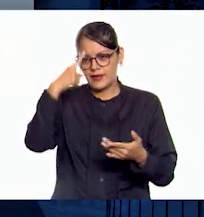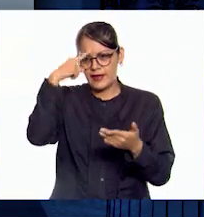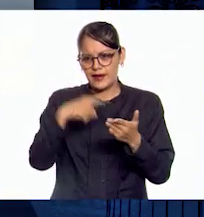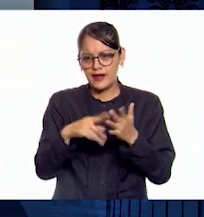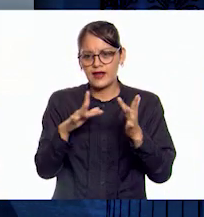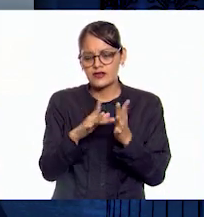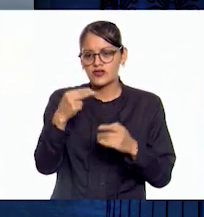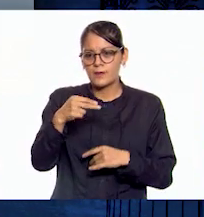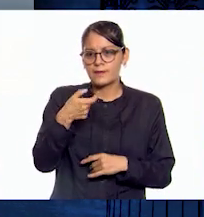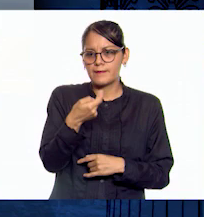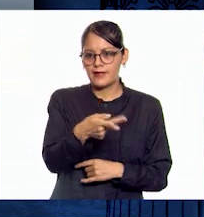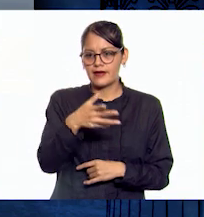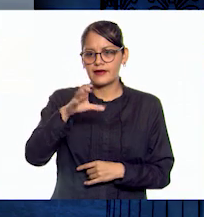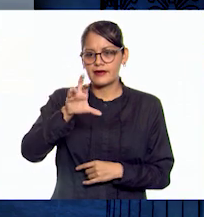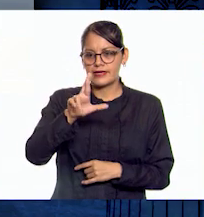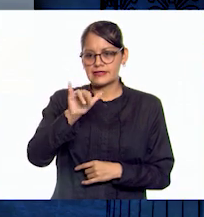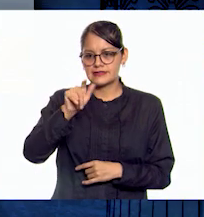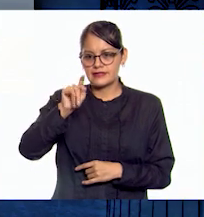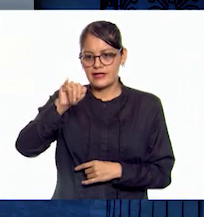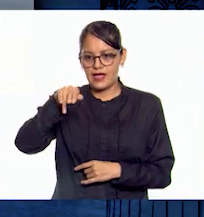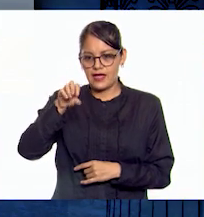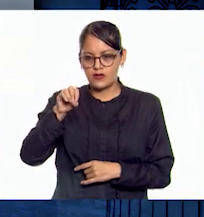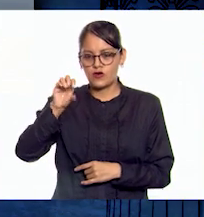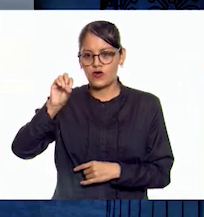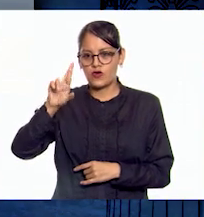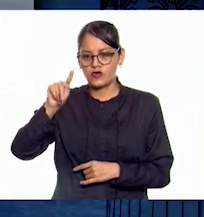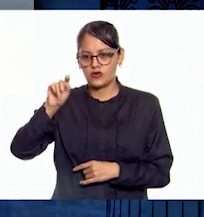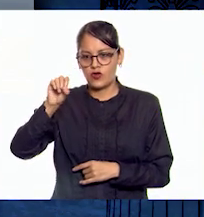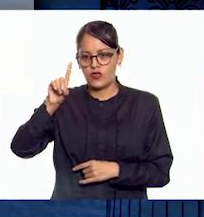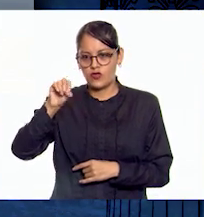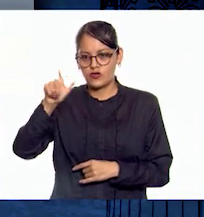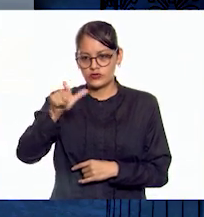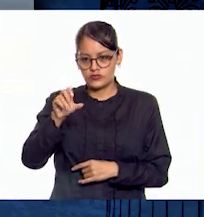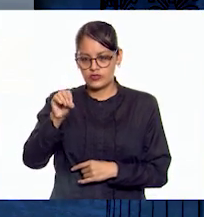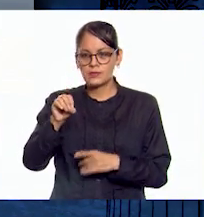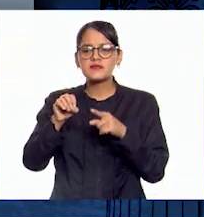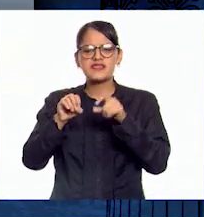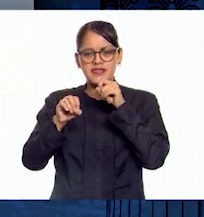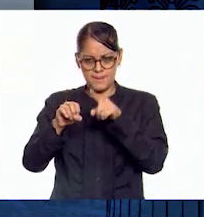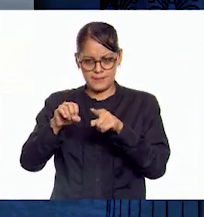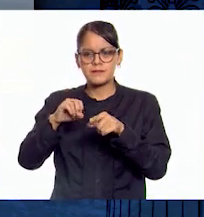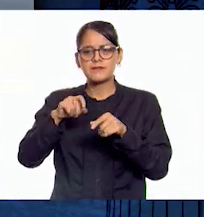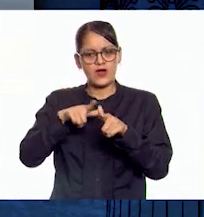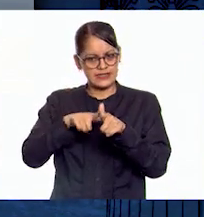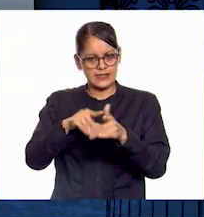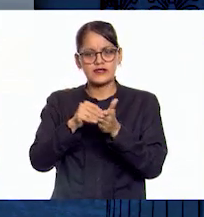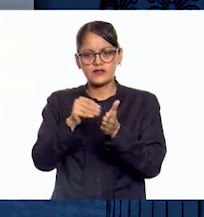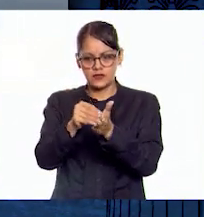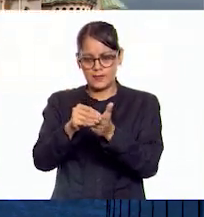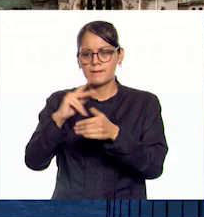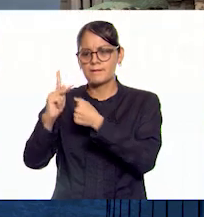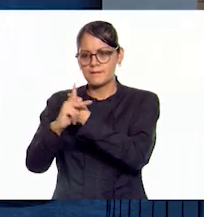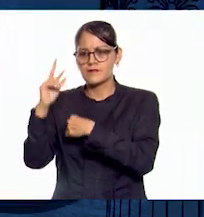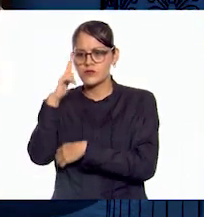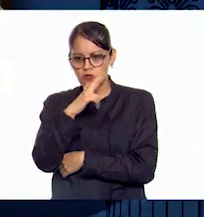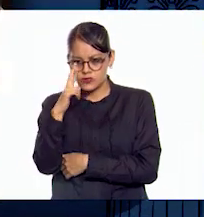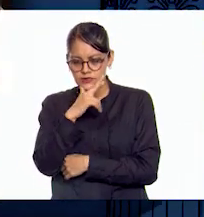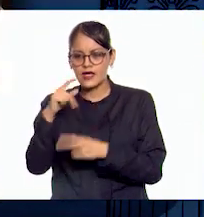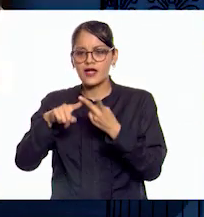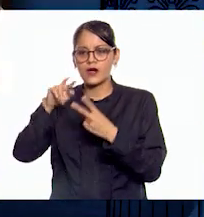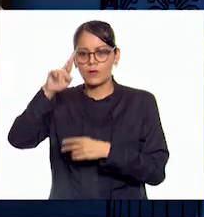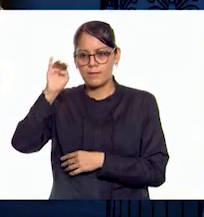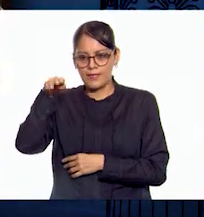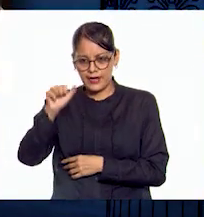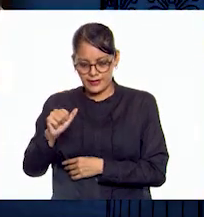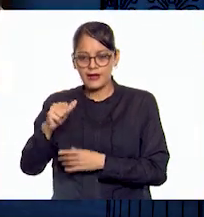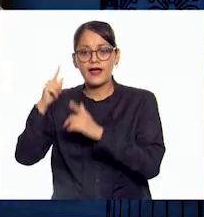cristiano-ortodoxa que aún se practica en países como Rusia, Grecia, Rumania. El jefe de esta